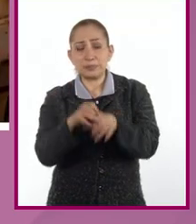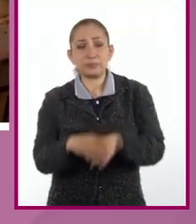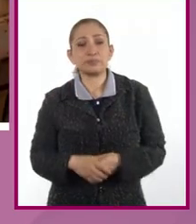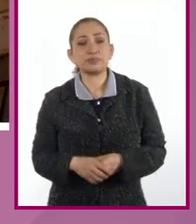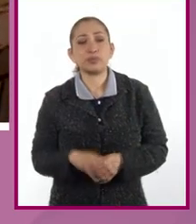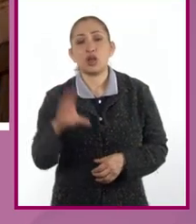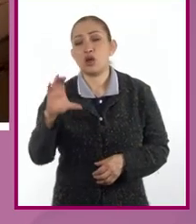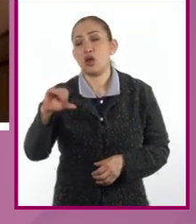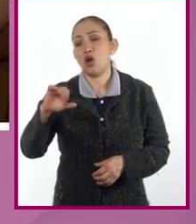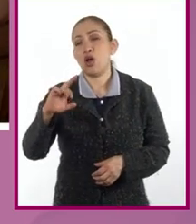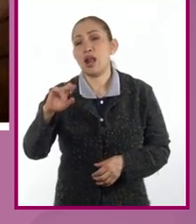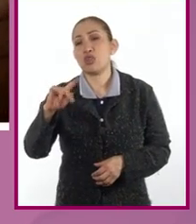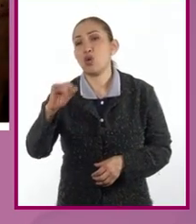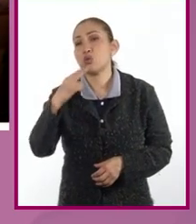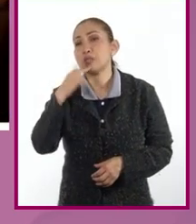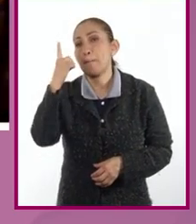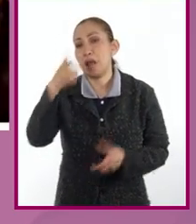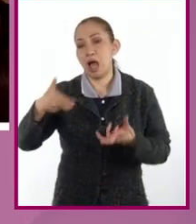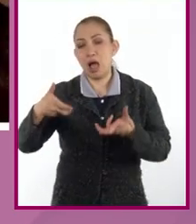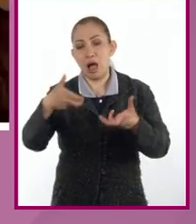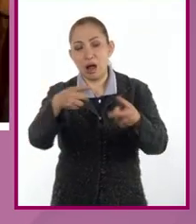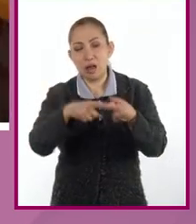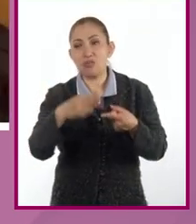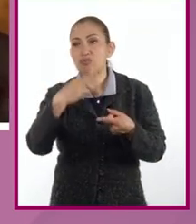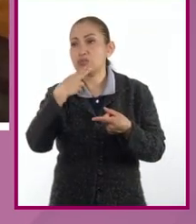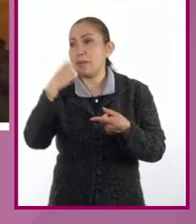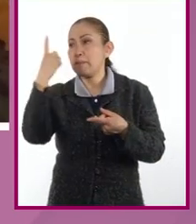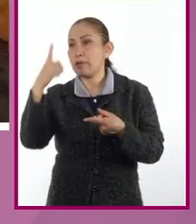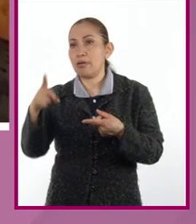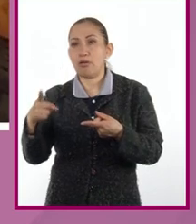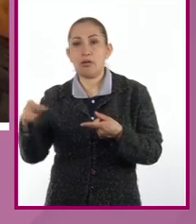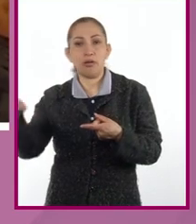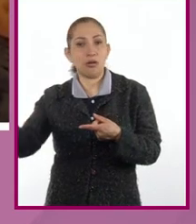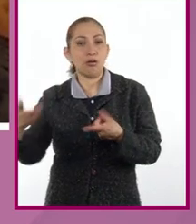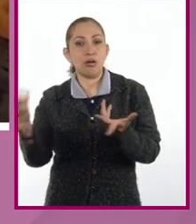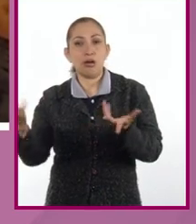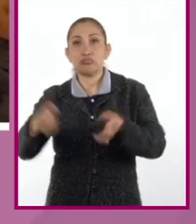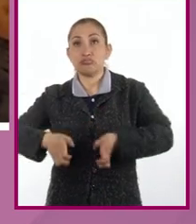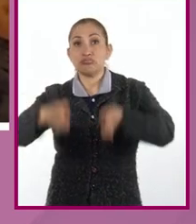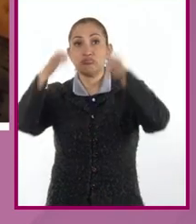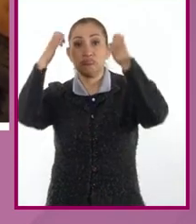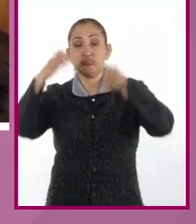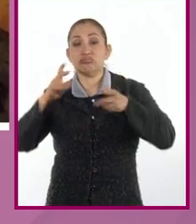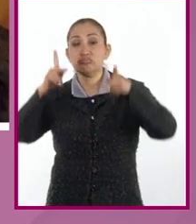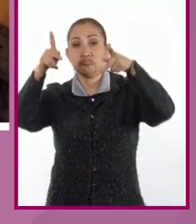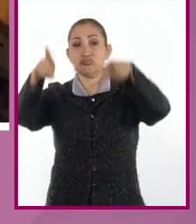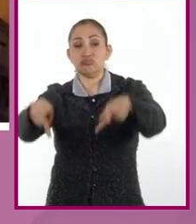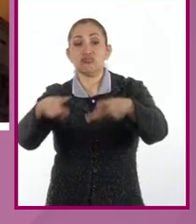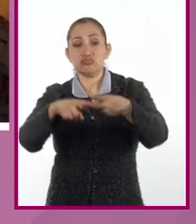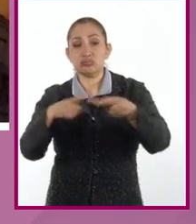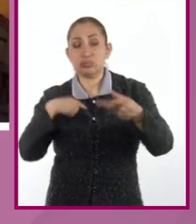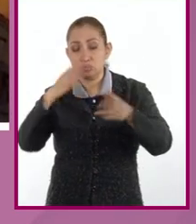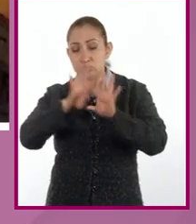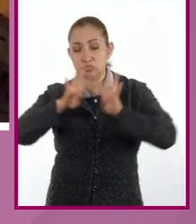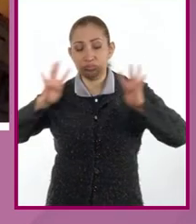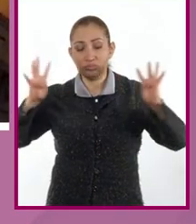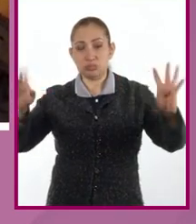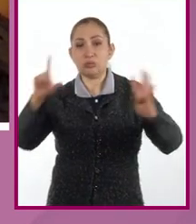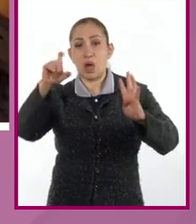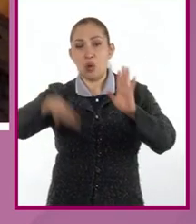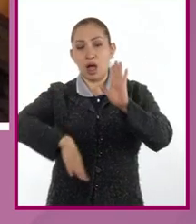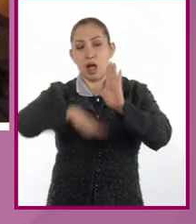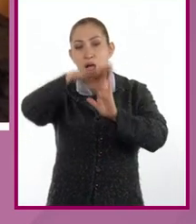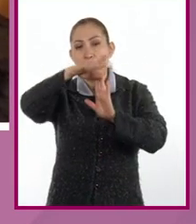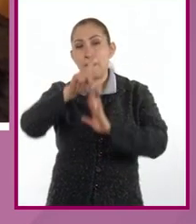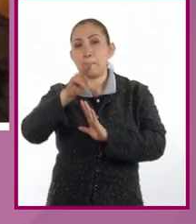El concreto es utilizado para carreteras, es utilizado para elementos estructurales en puentes, para presas y